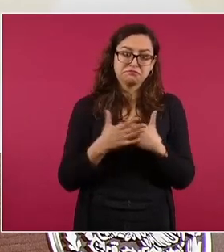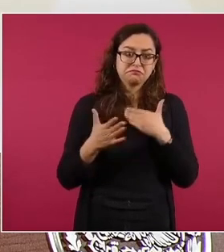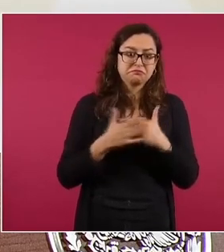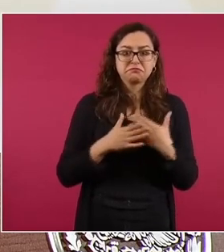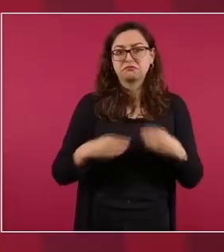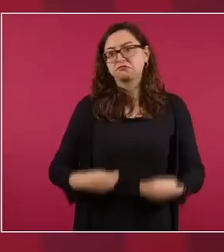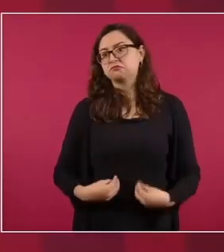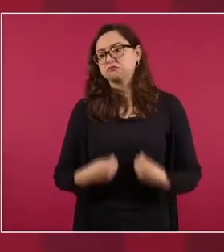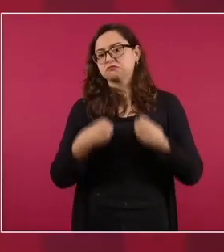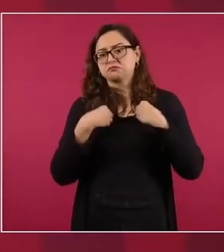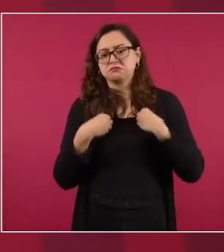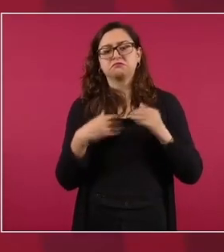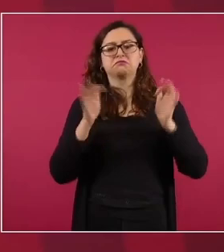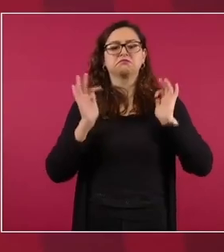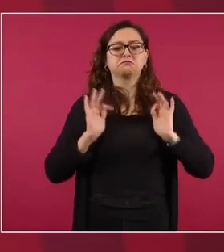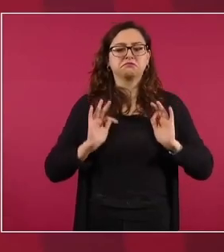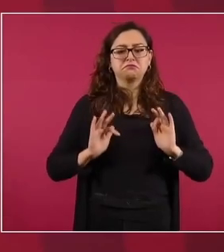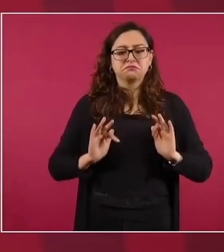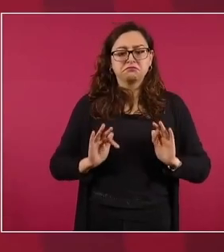vida,